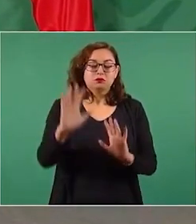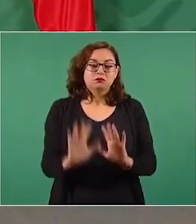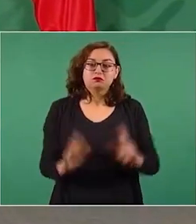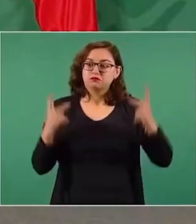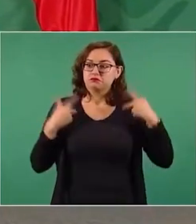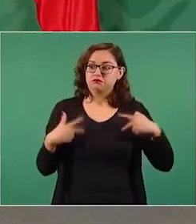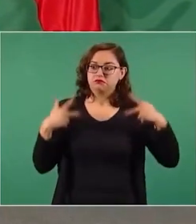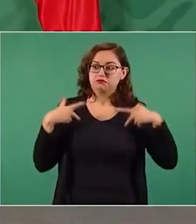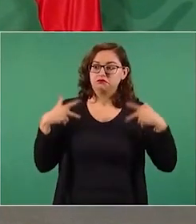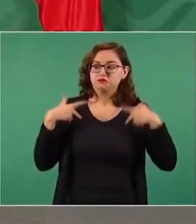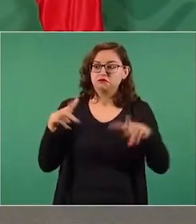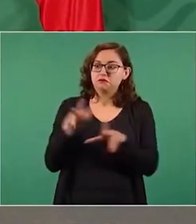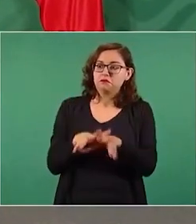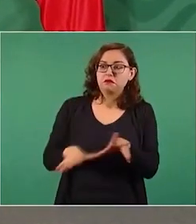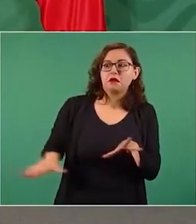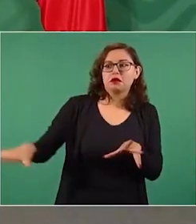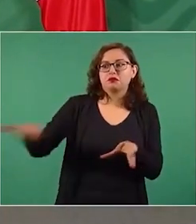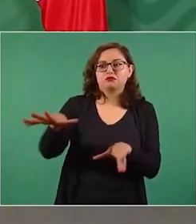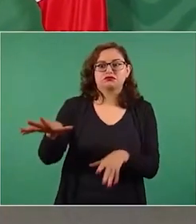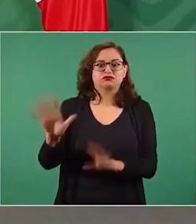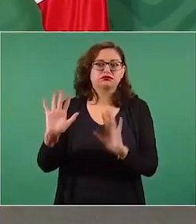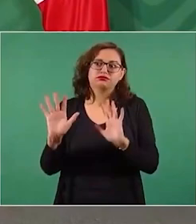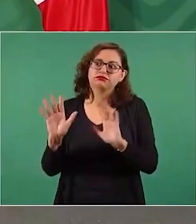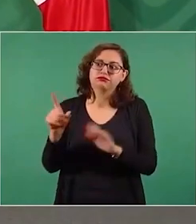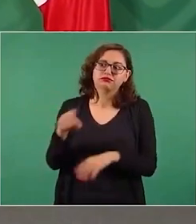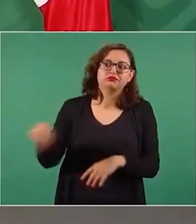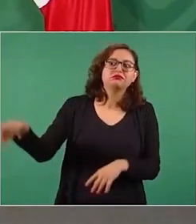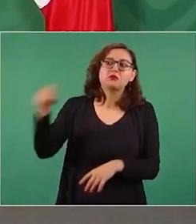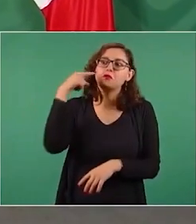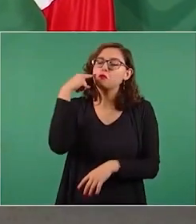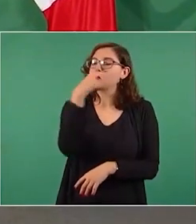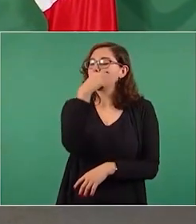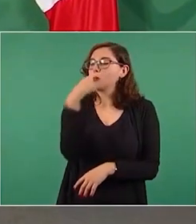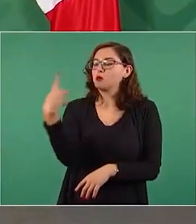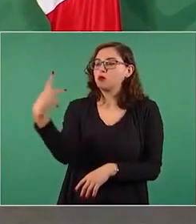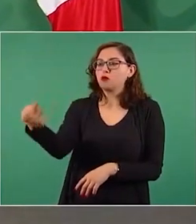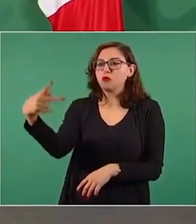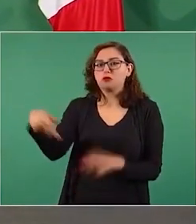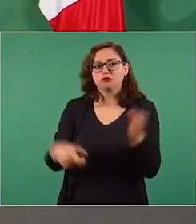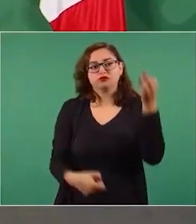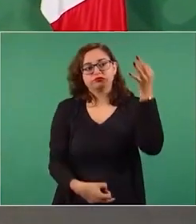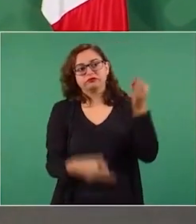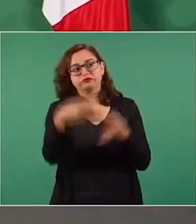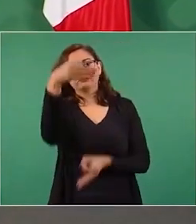va a juzgarnos,